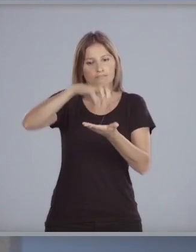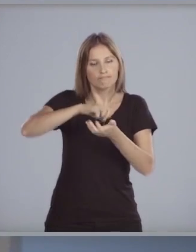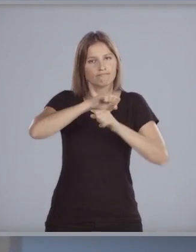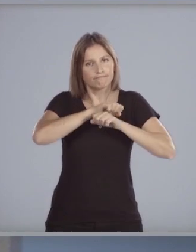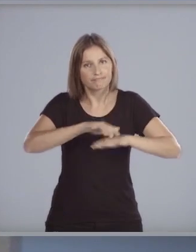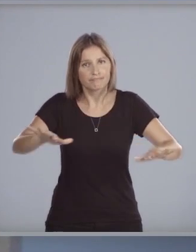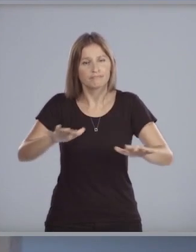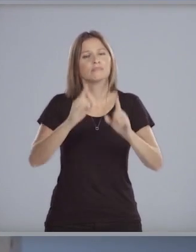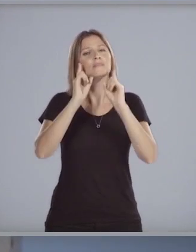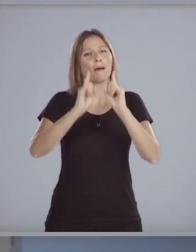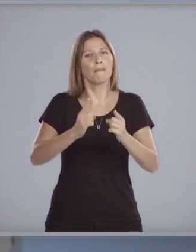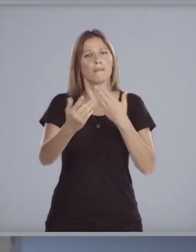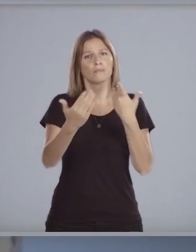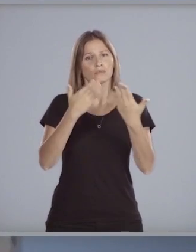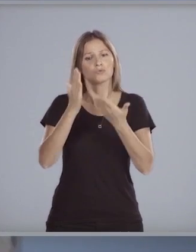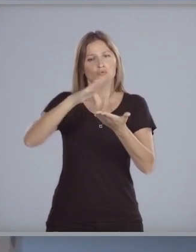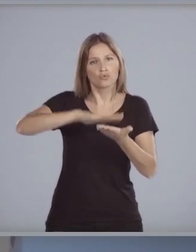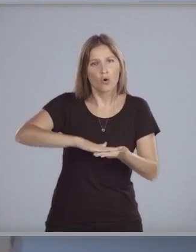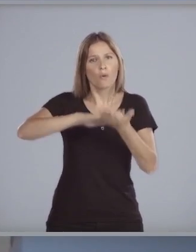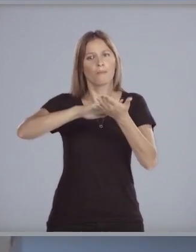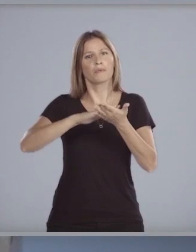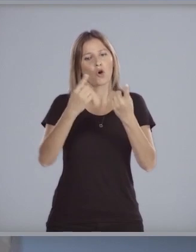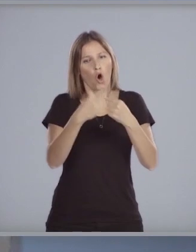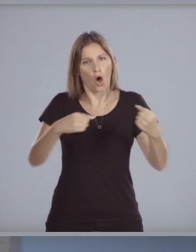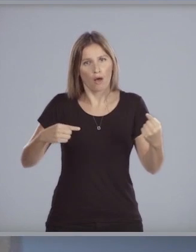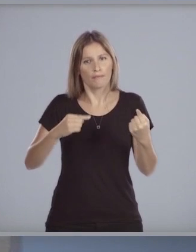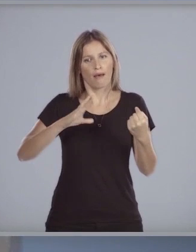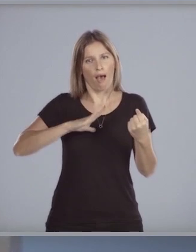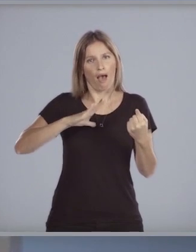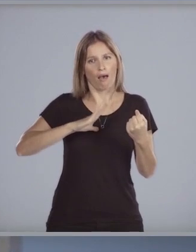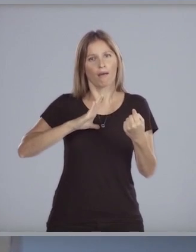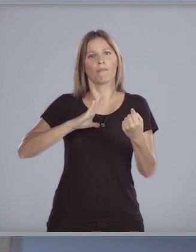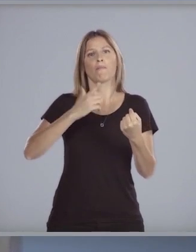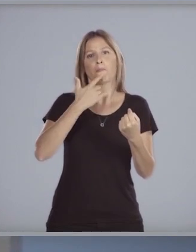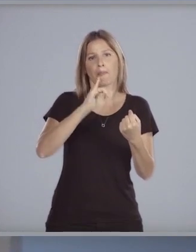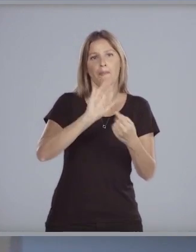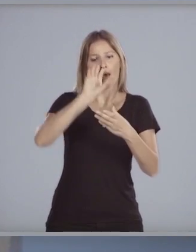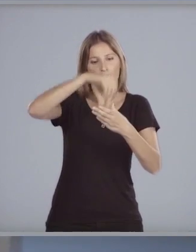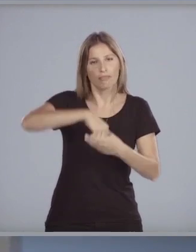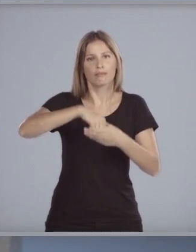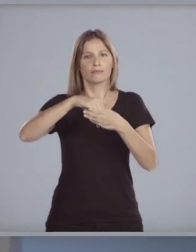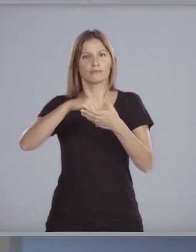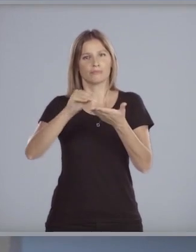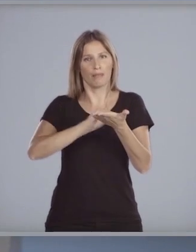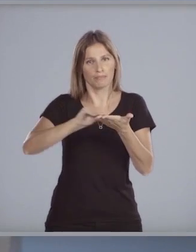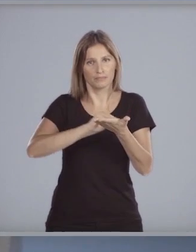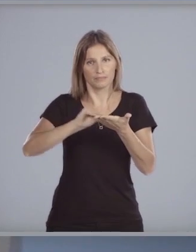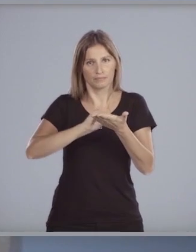también nos referimos a las estructuras de la propia Administración Central.